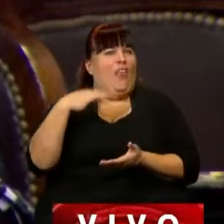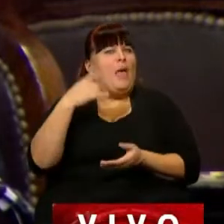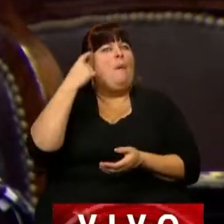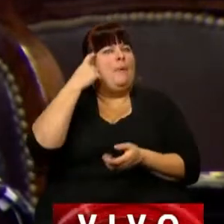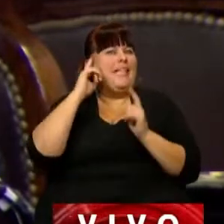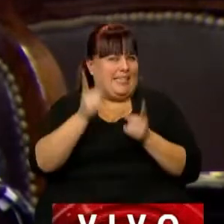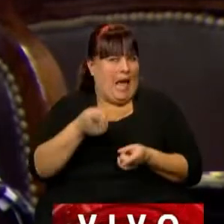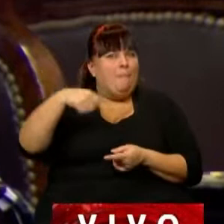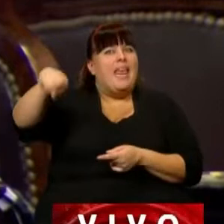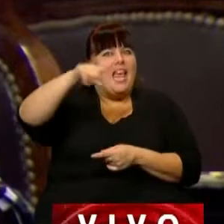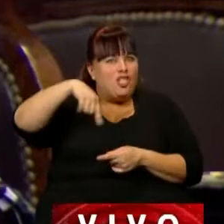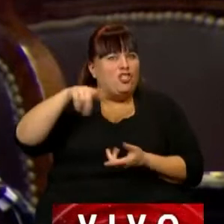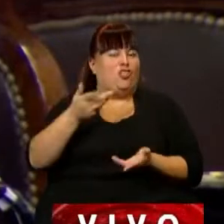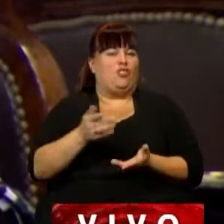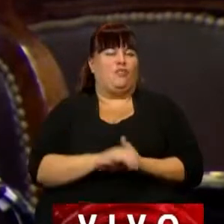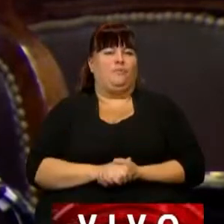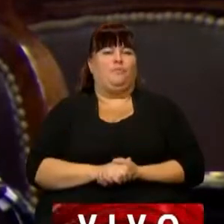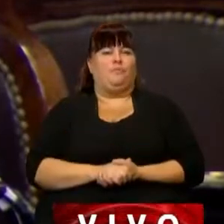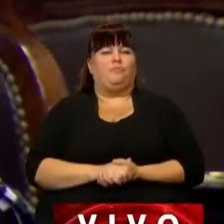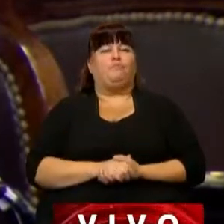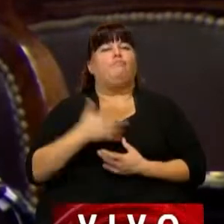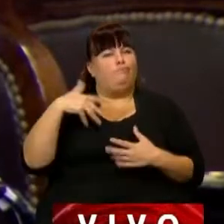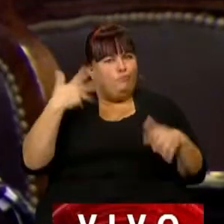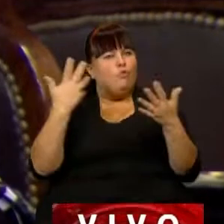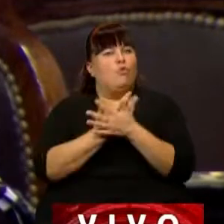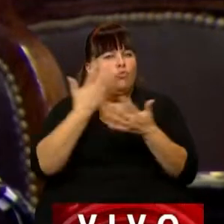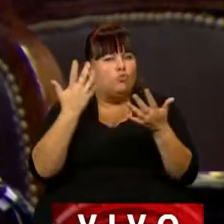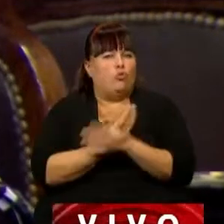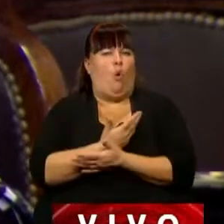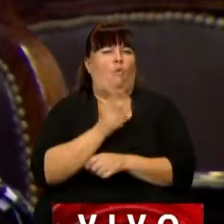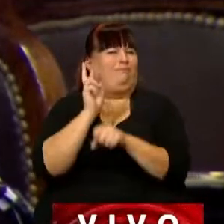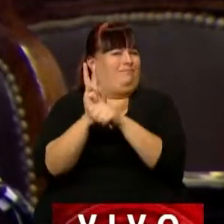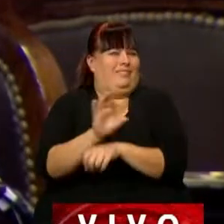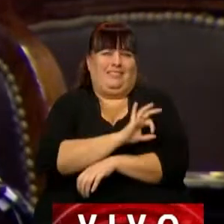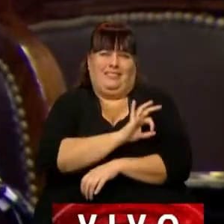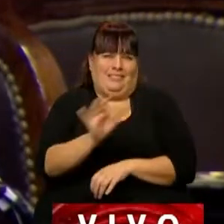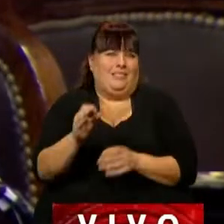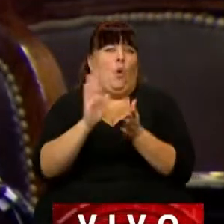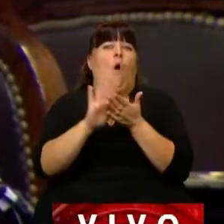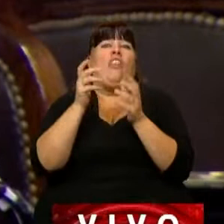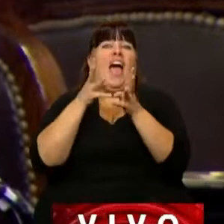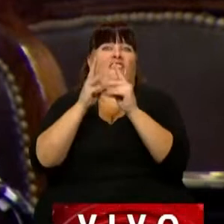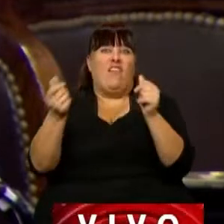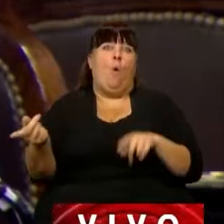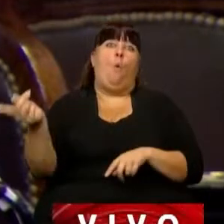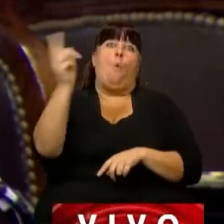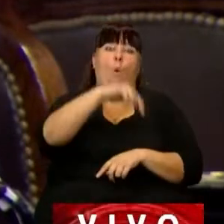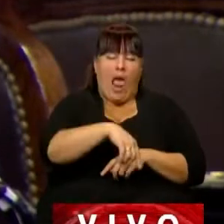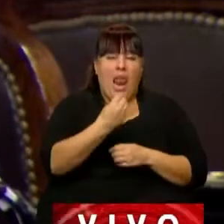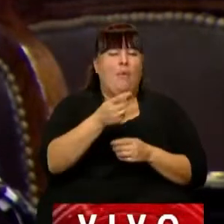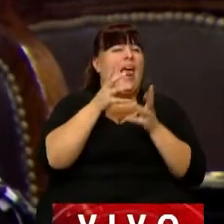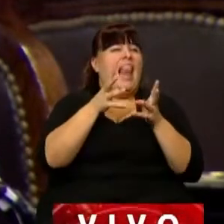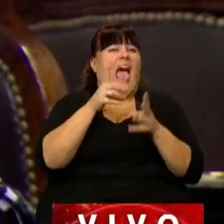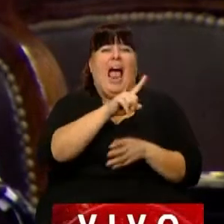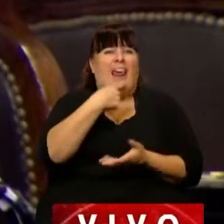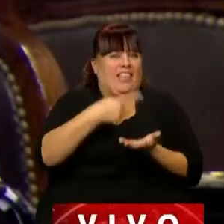también pensarlos a ellos. ¿Cuántos sufrieron? ¿Cuánta desprotección a su regreso de la guerra? Una guerra que